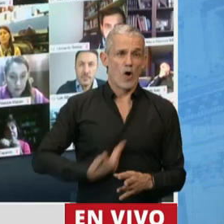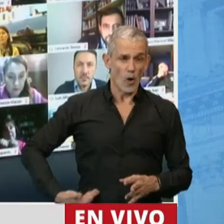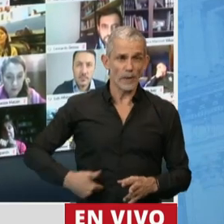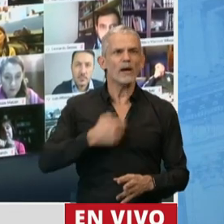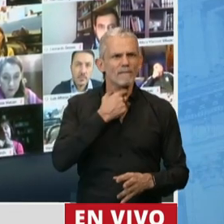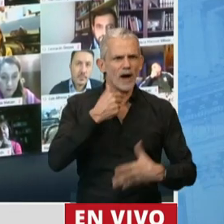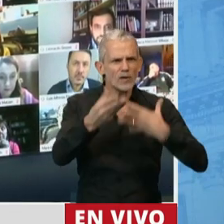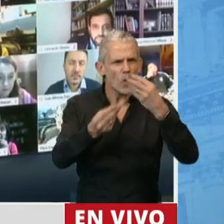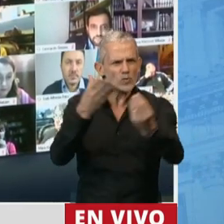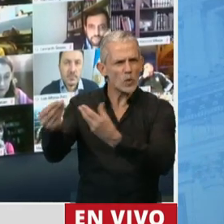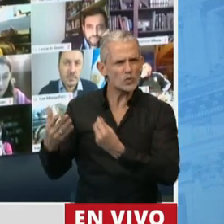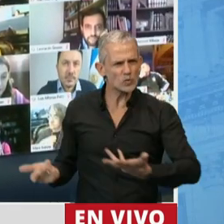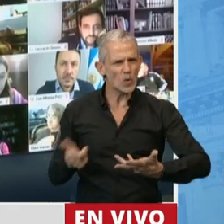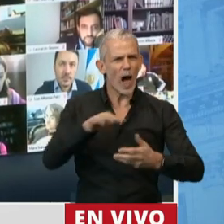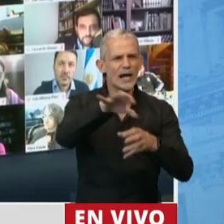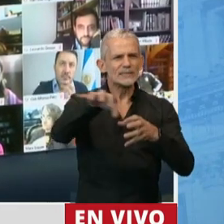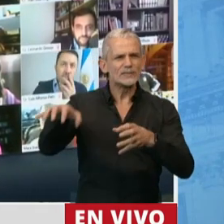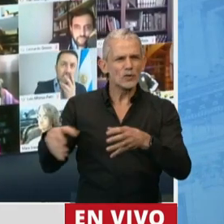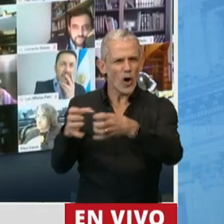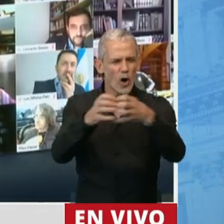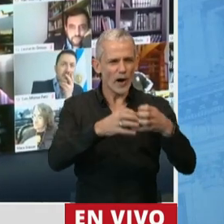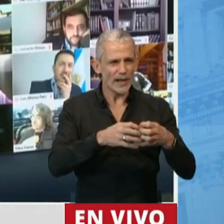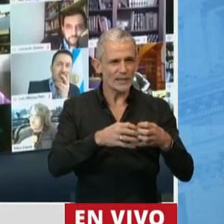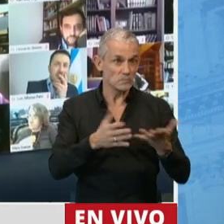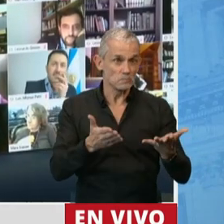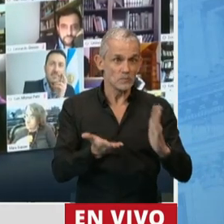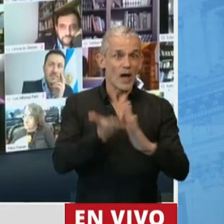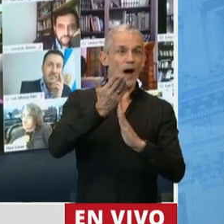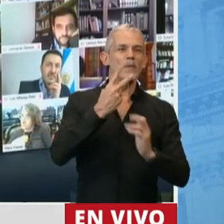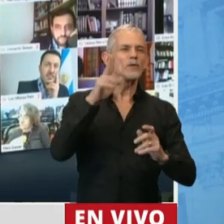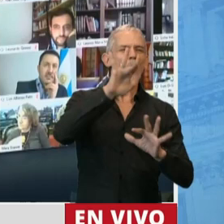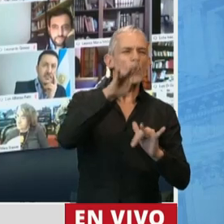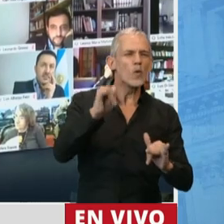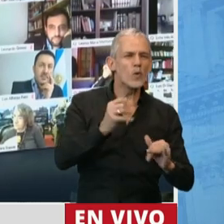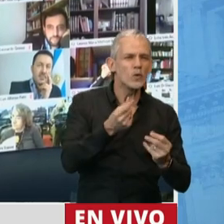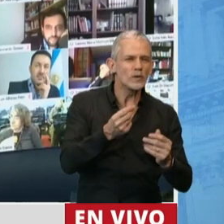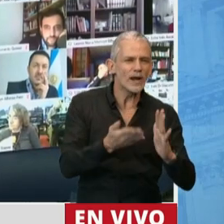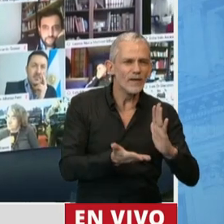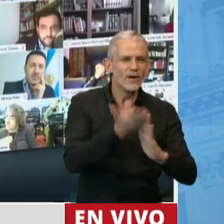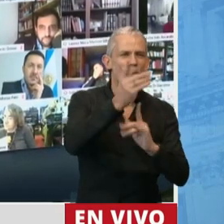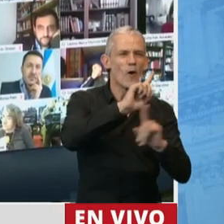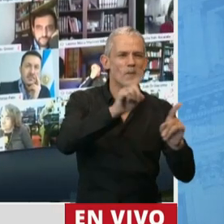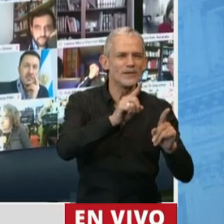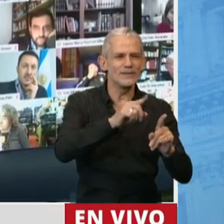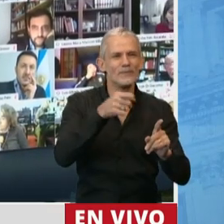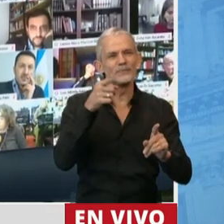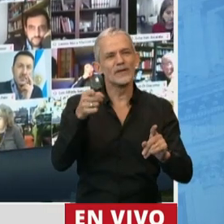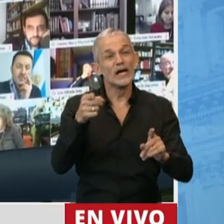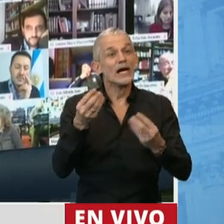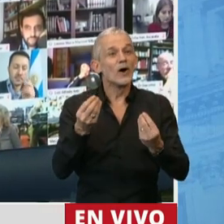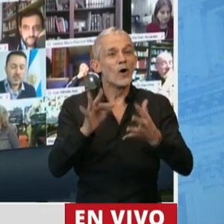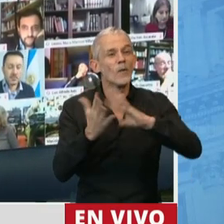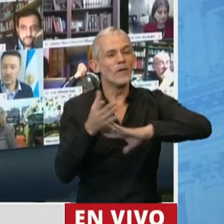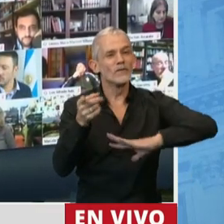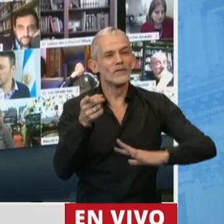trató de ayudar a muchos sectores no aumentando la tarifa de la luz para tratar de ver cómo